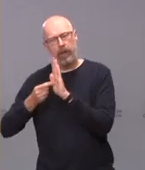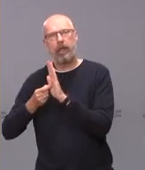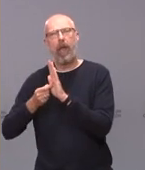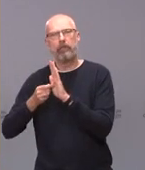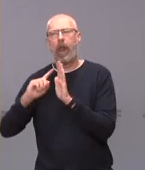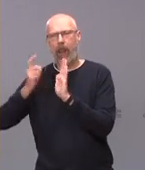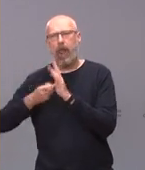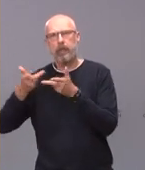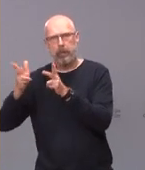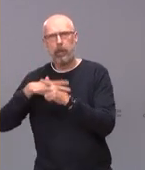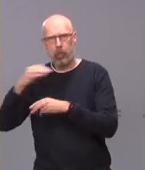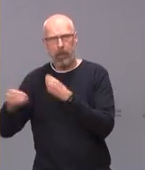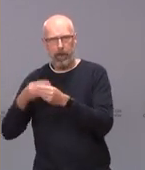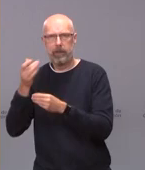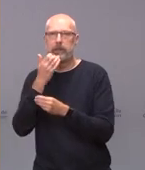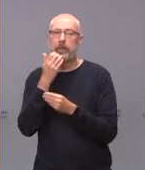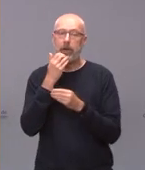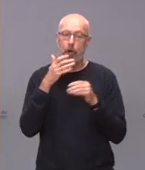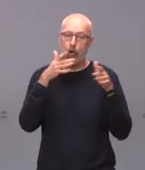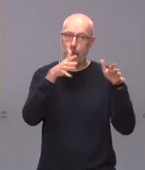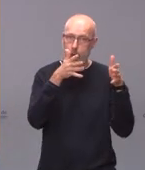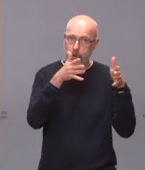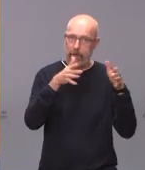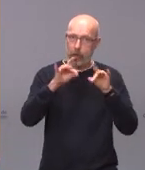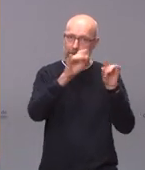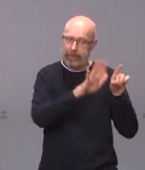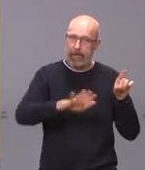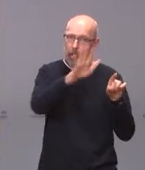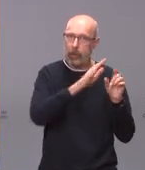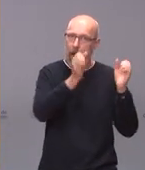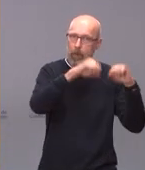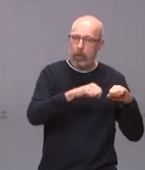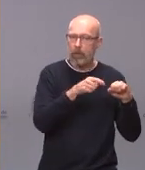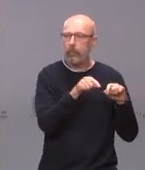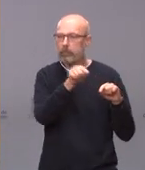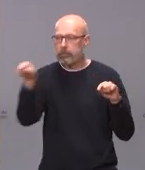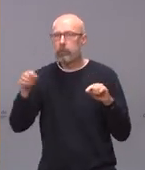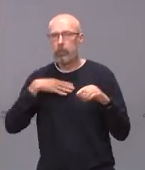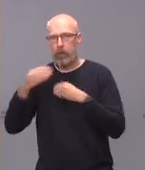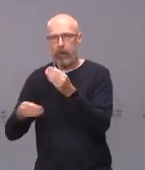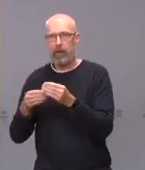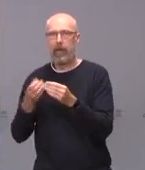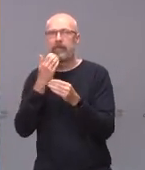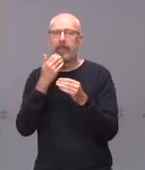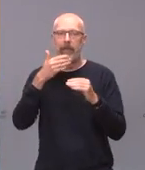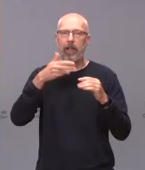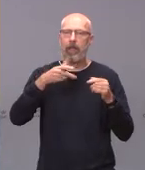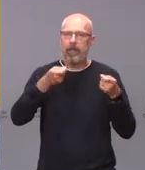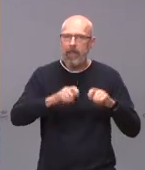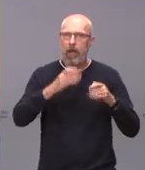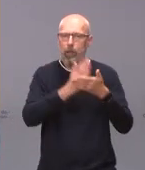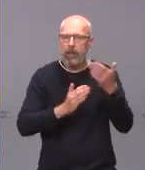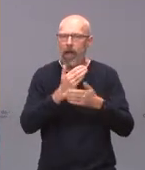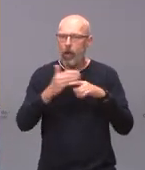Consejo Interterritorial se podría acordar cierres perimetrales en las comunidades si fuera necesario. Quería saber qué le parecen estas palabras.